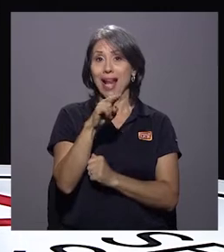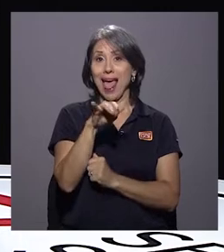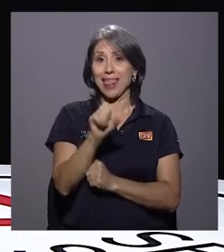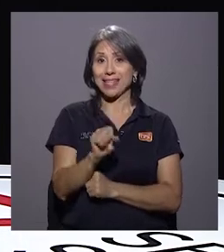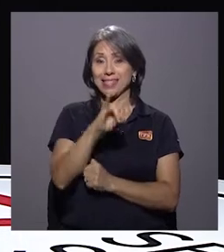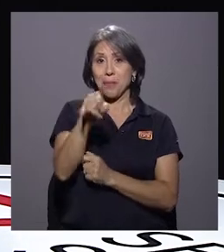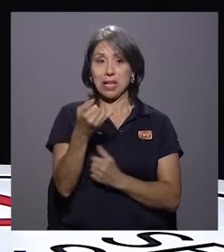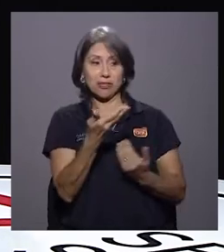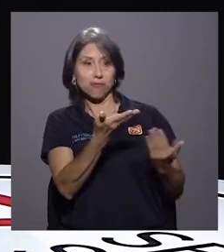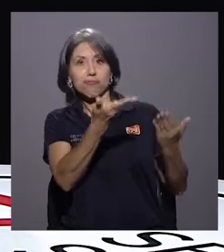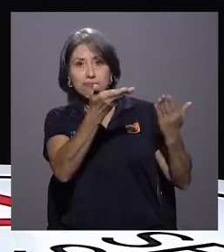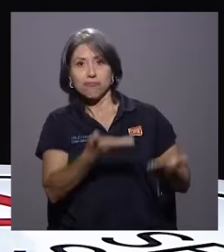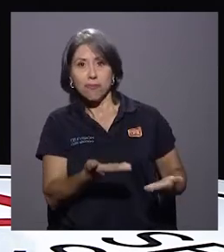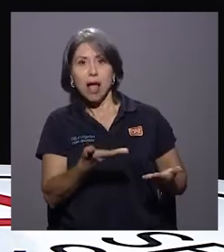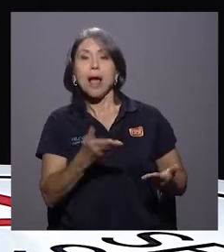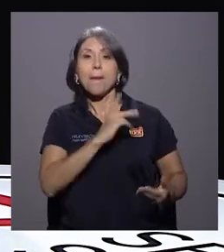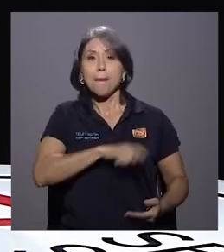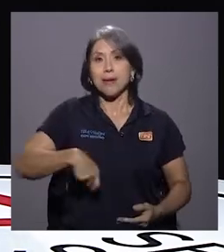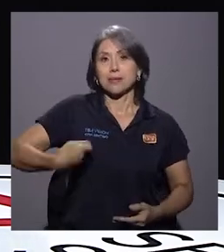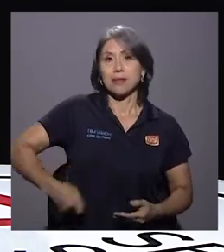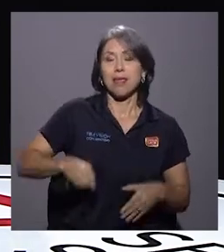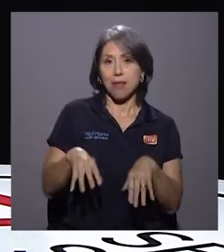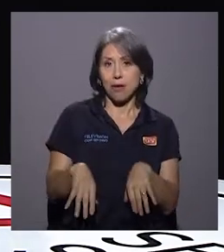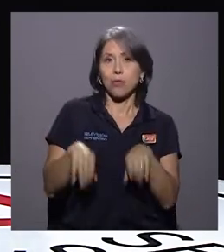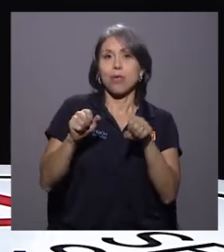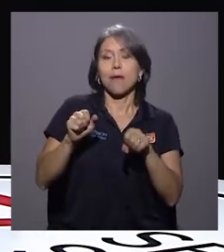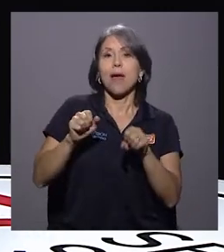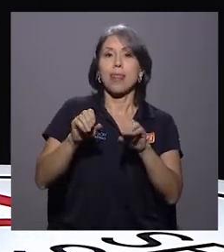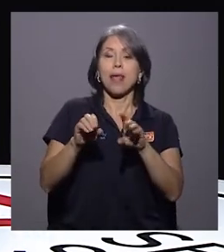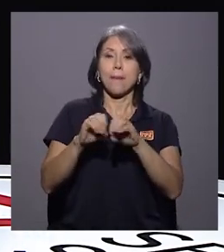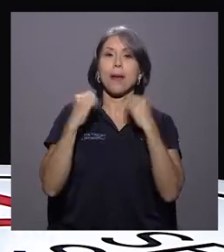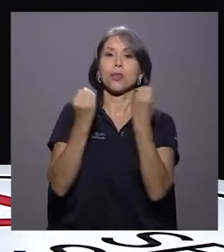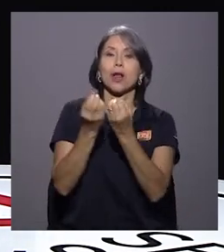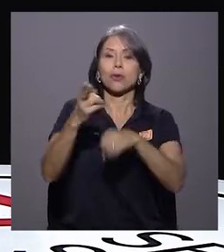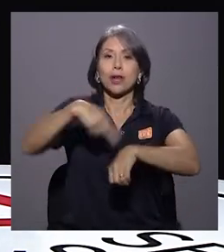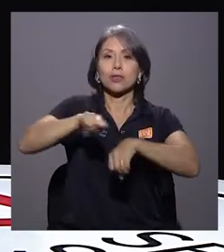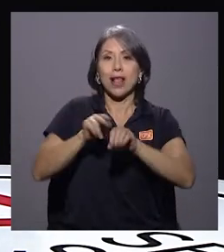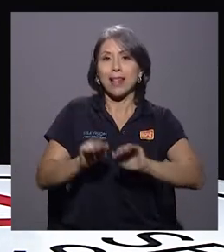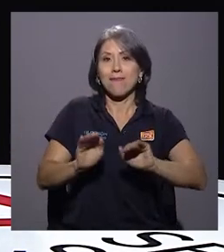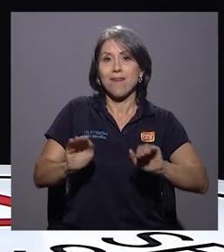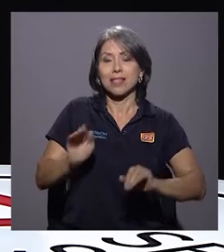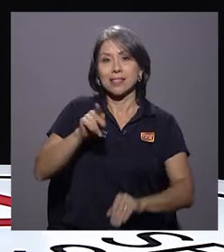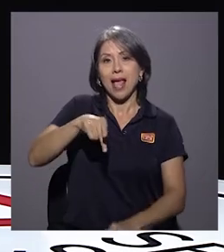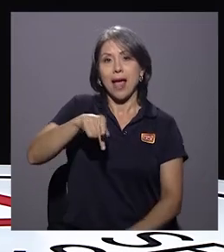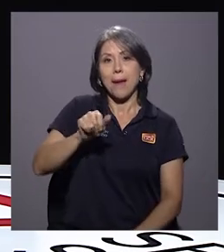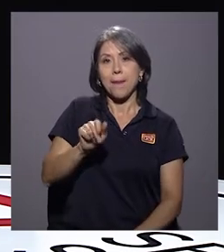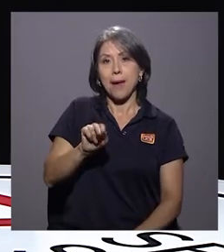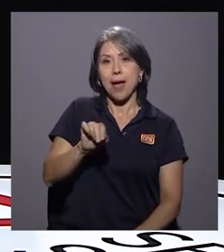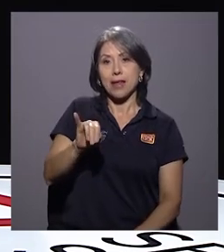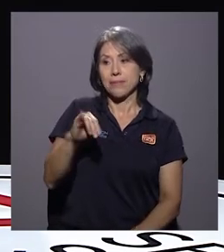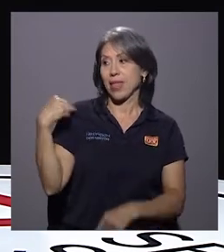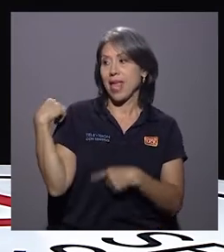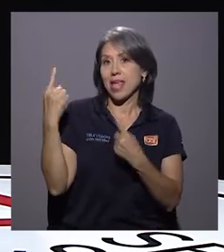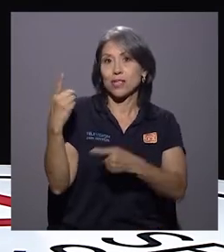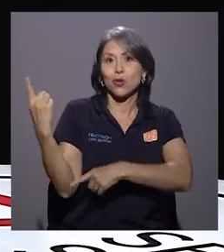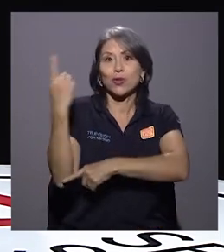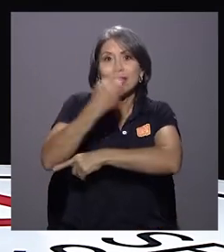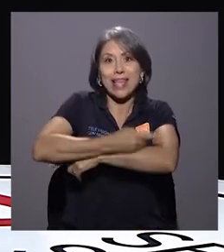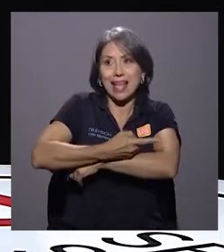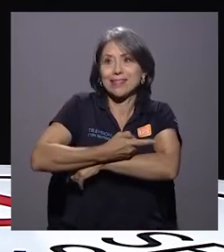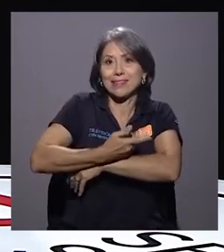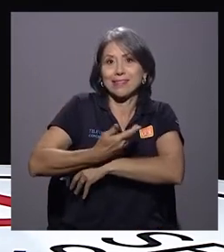Jiménez, quien es casualmente la presidenta ejecutiva del Patronato Nacional de la Infancia, y que en estos días asume apenas